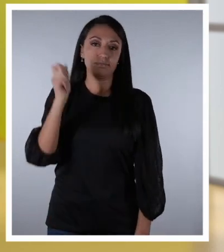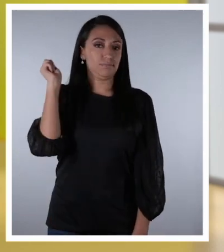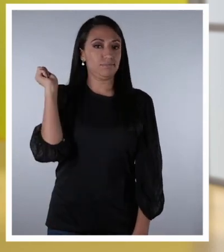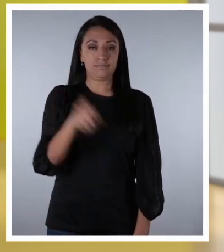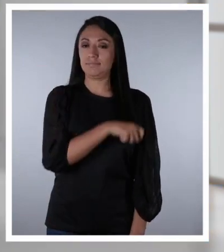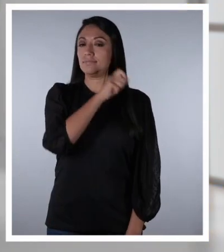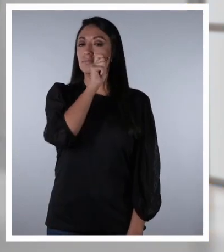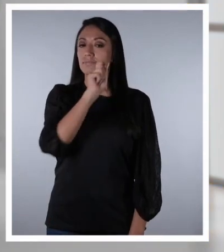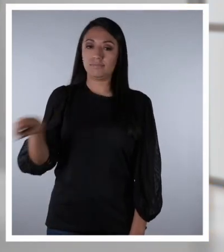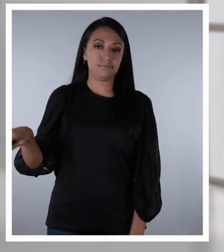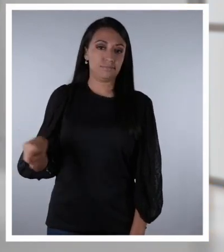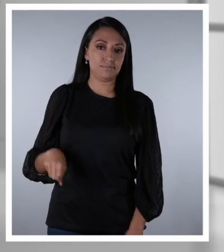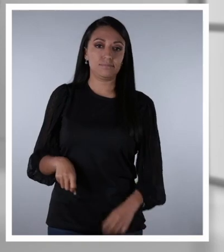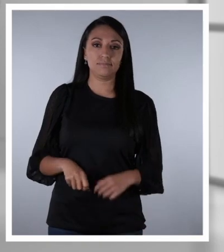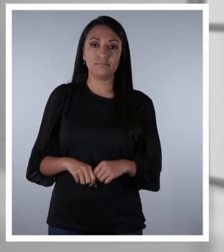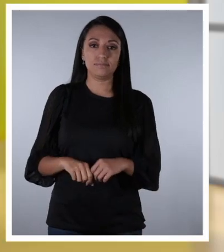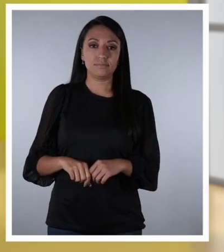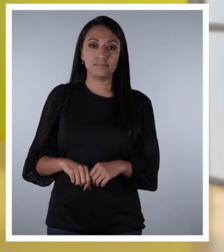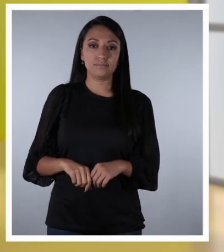manera!